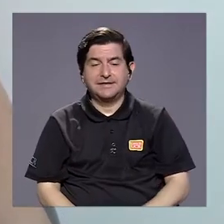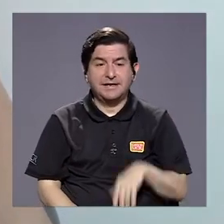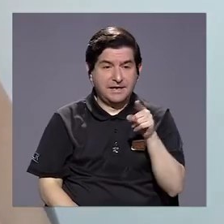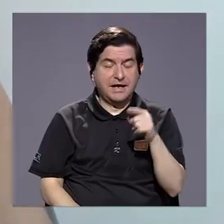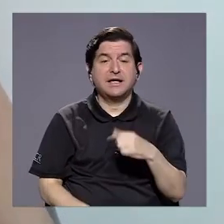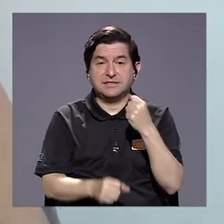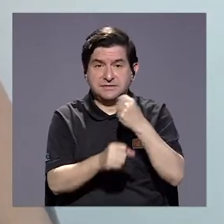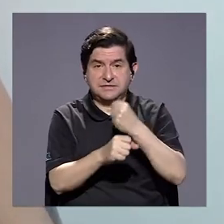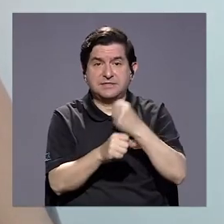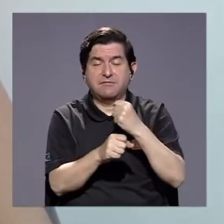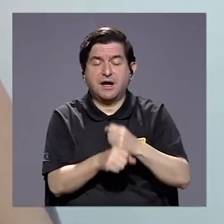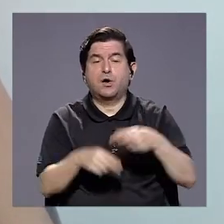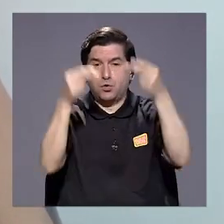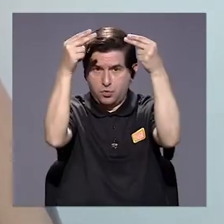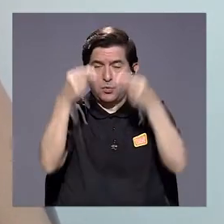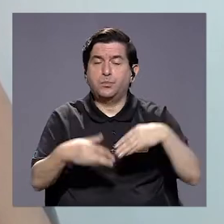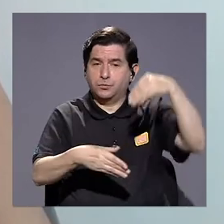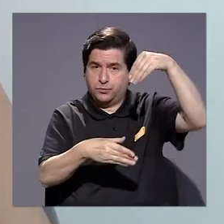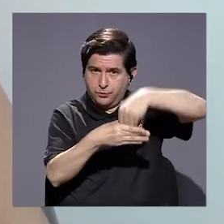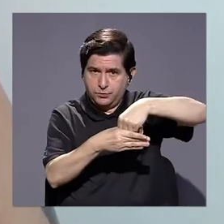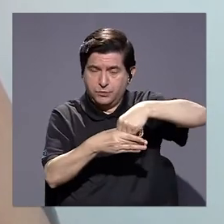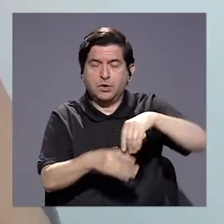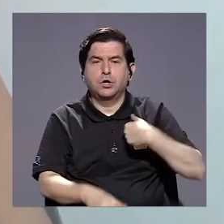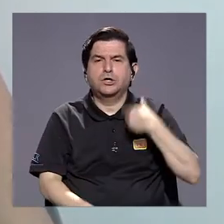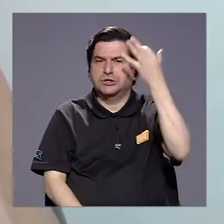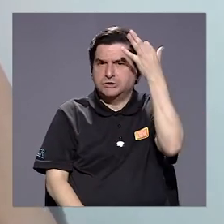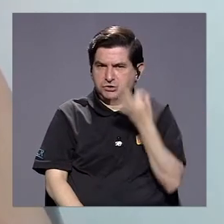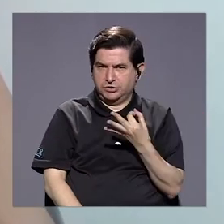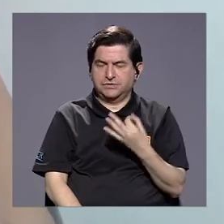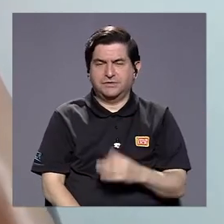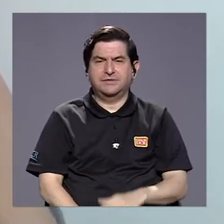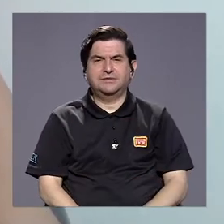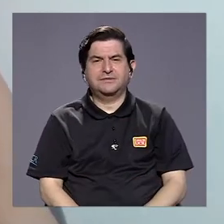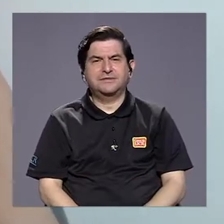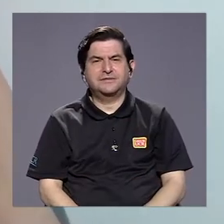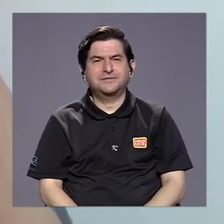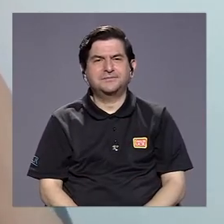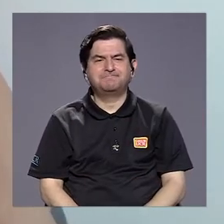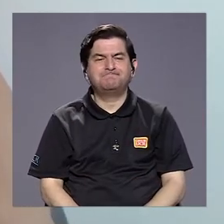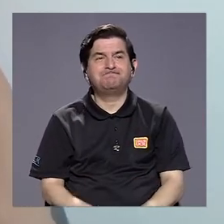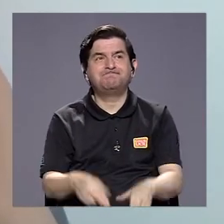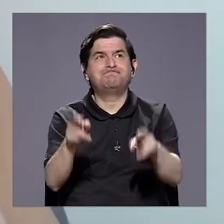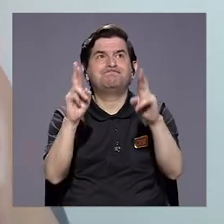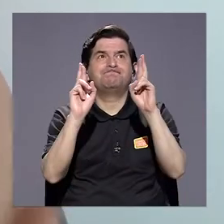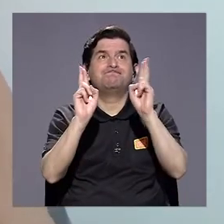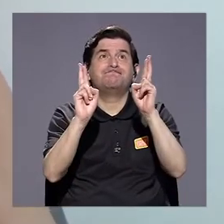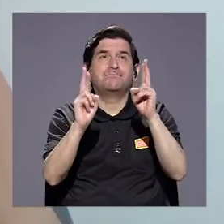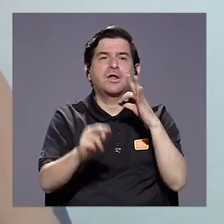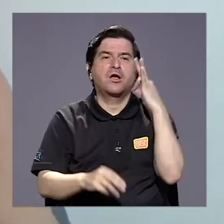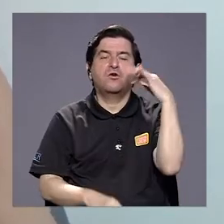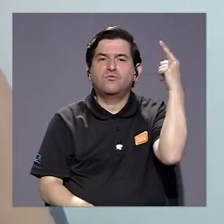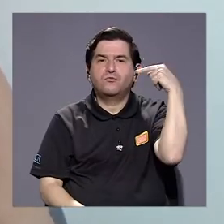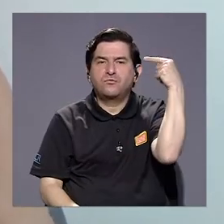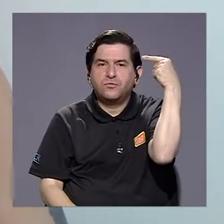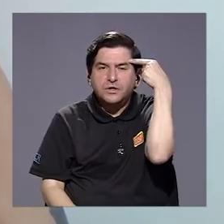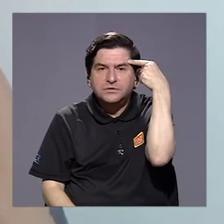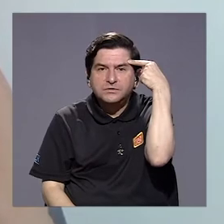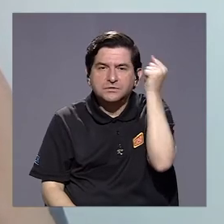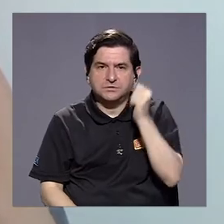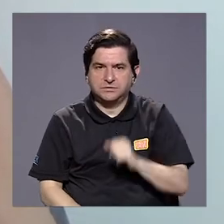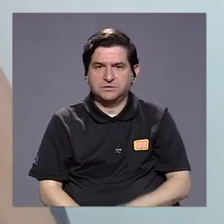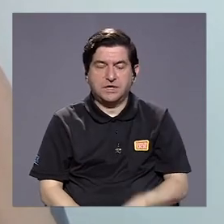tuviera presupuesto, ¿verdad? Yo creo que en ese sentido, ojalá futuras